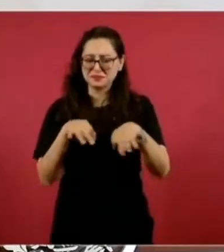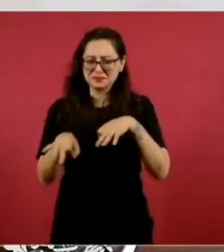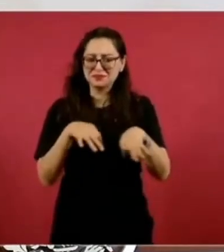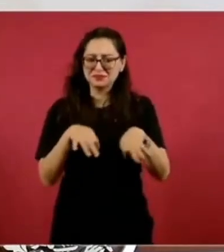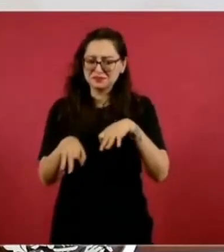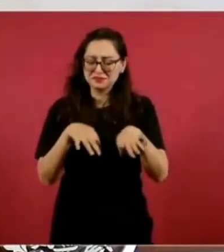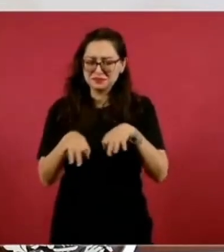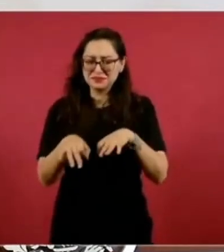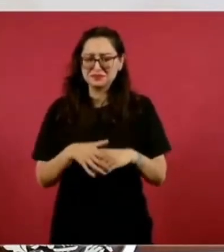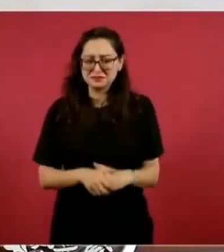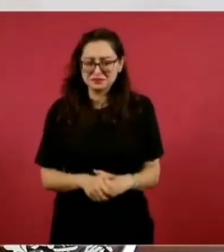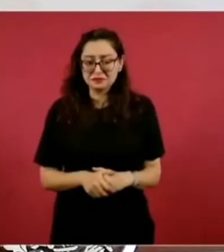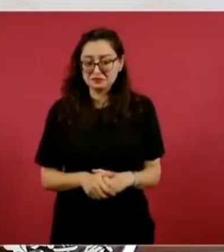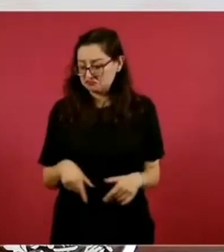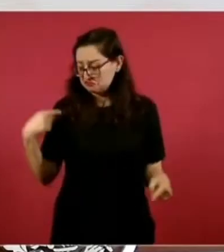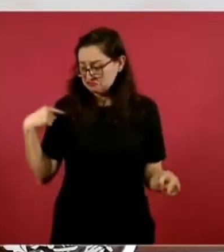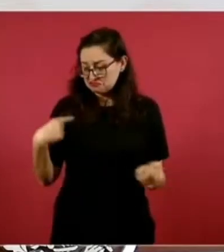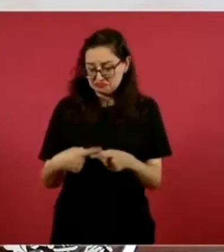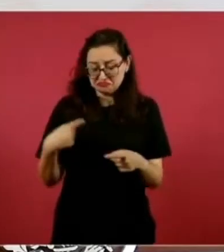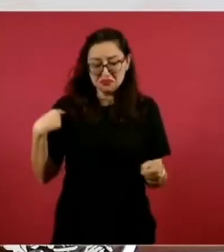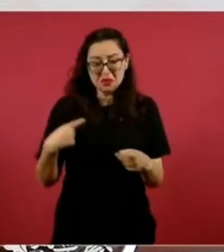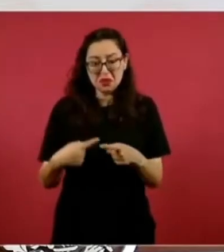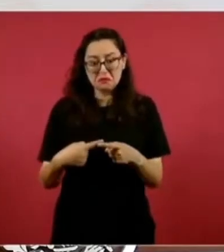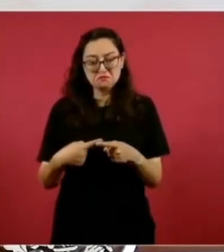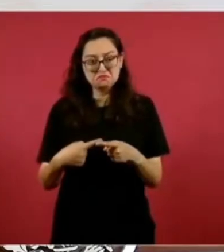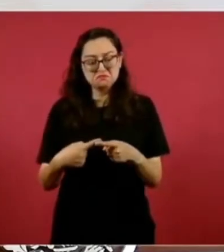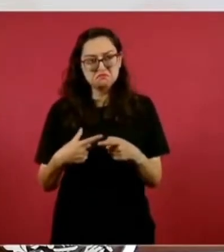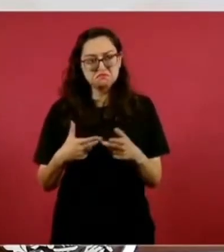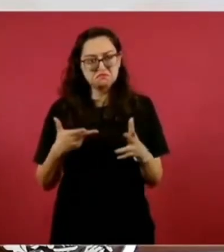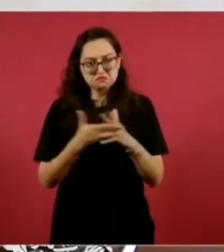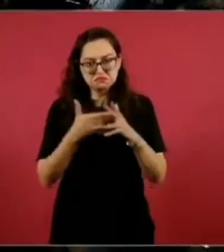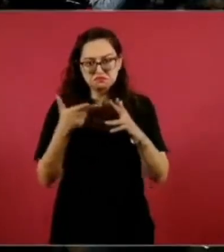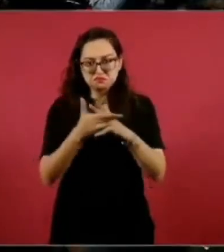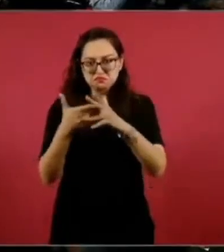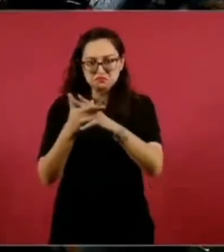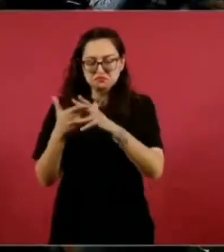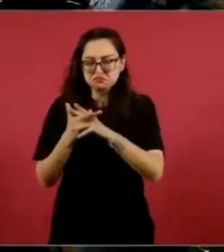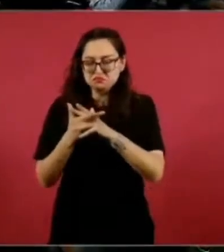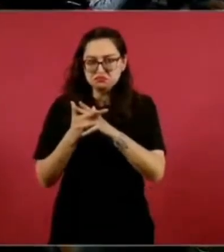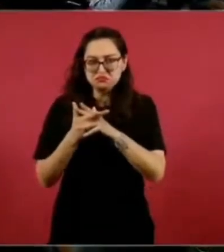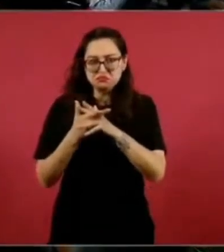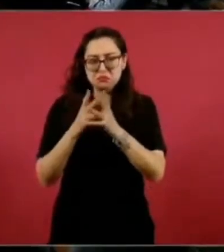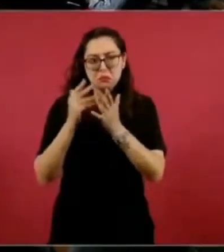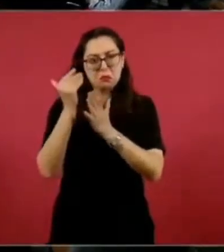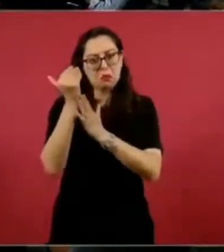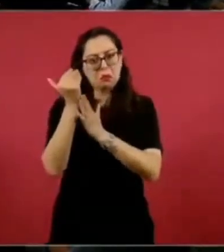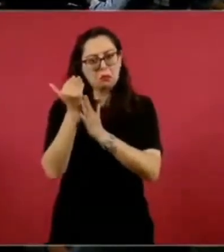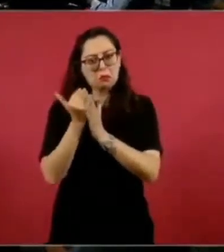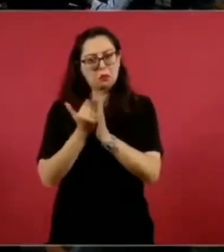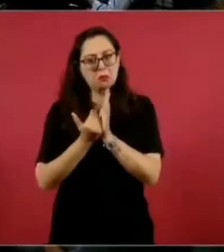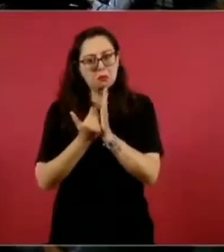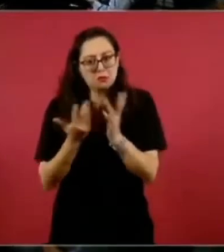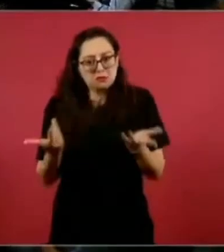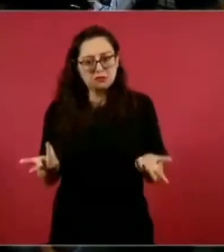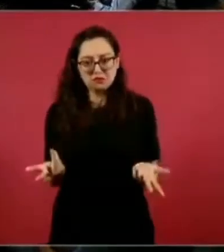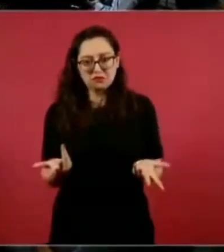donde ha habido menos violencia, menos homicidio en las entidades. El día